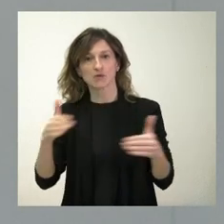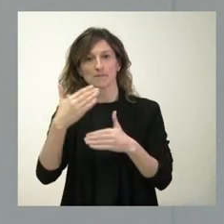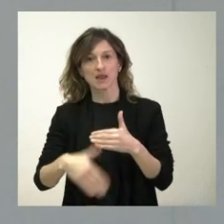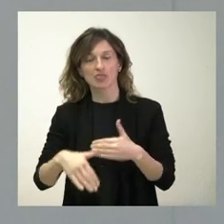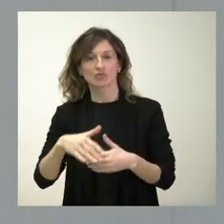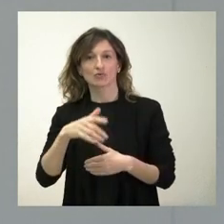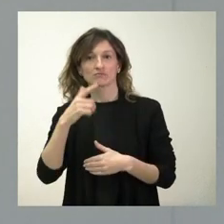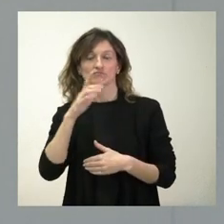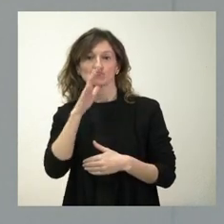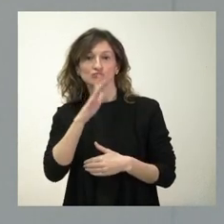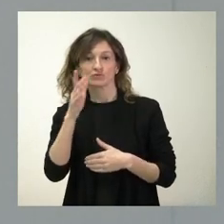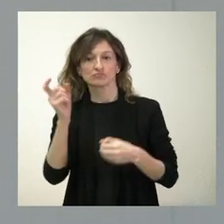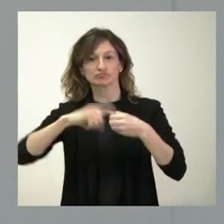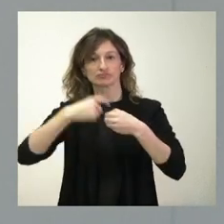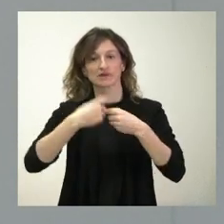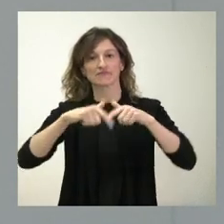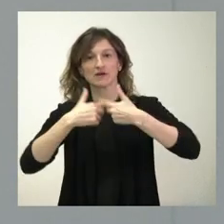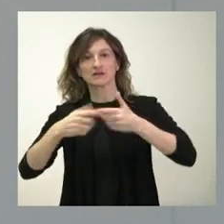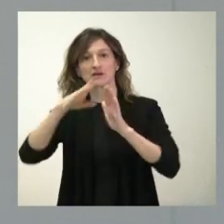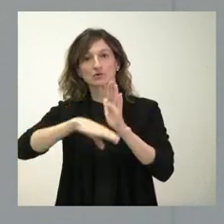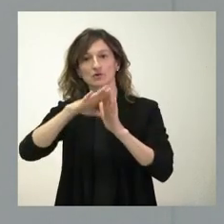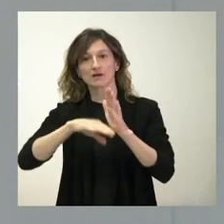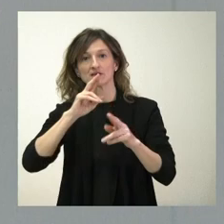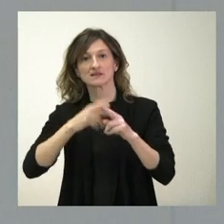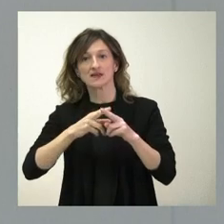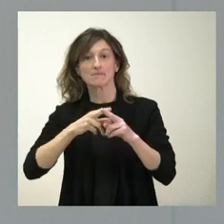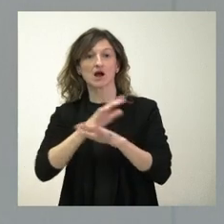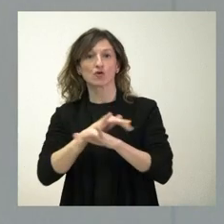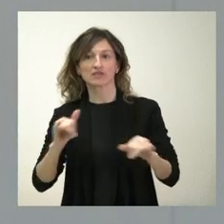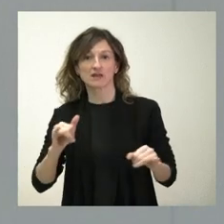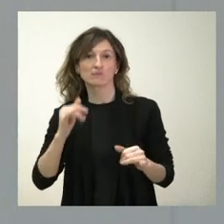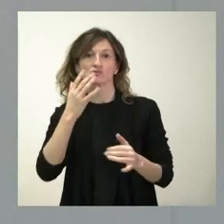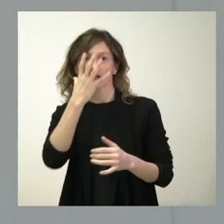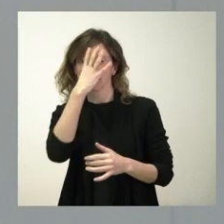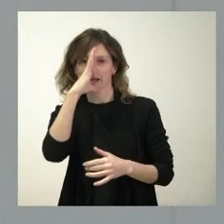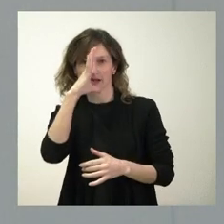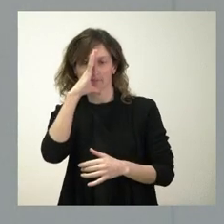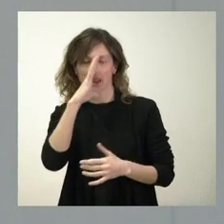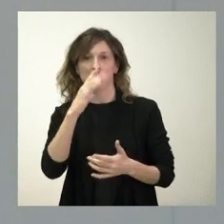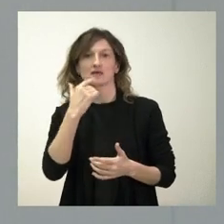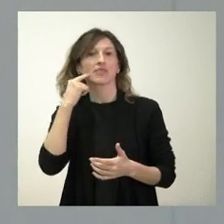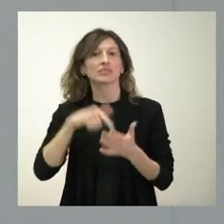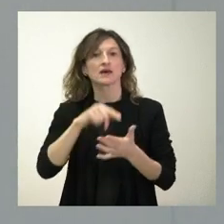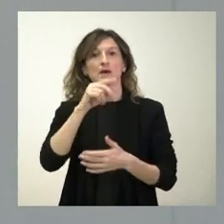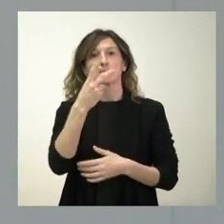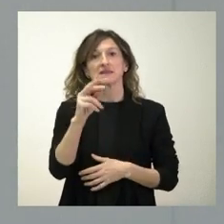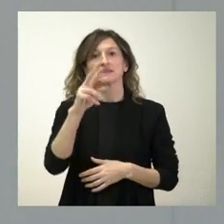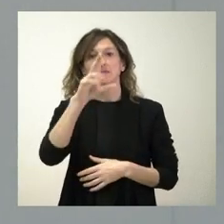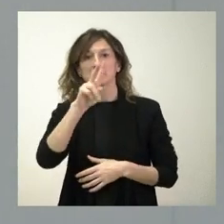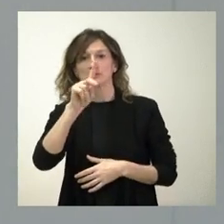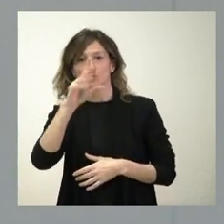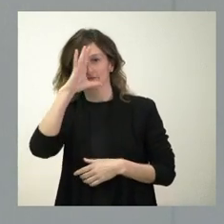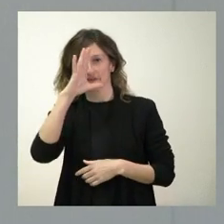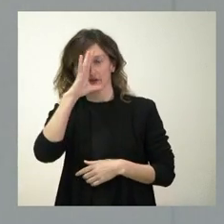participación de las familias en el programa Conciliamos los días de Carnaval. Estamos hablando de los días 20 y 21 de febrero. Por tanto,